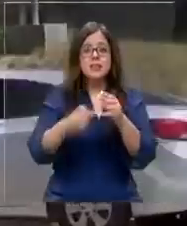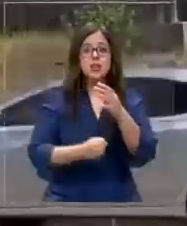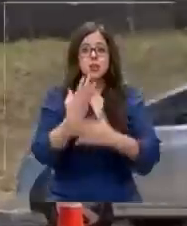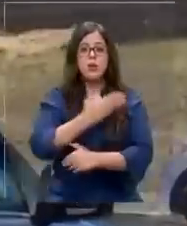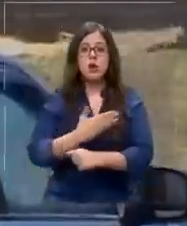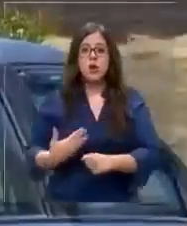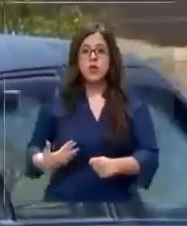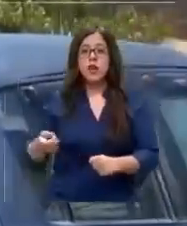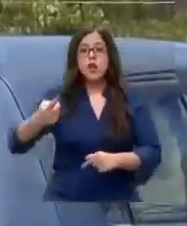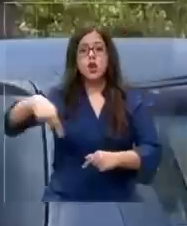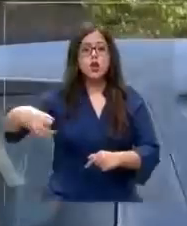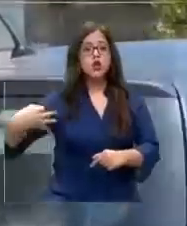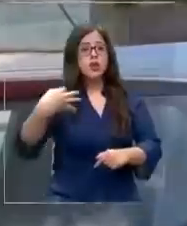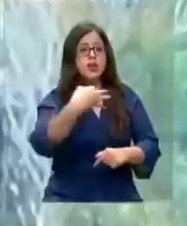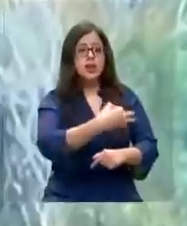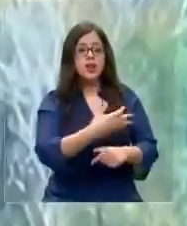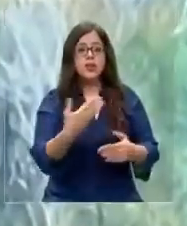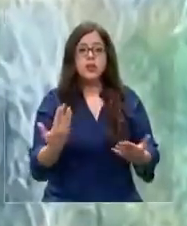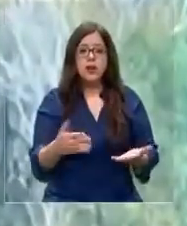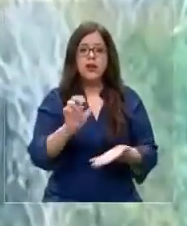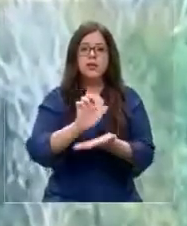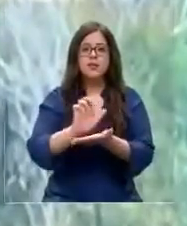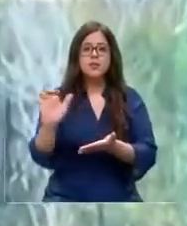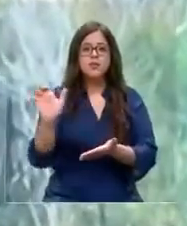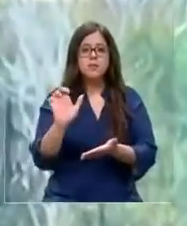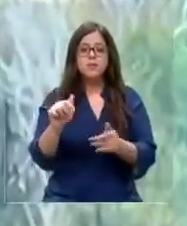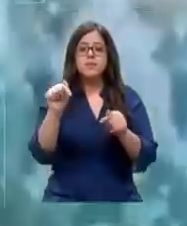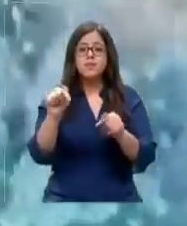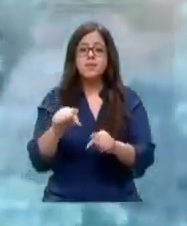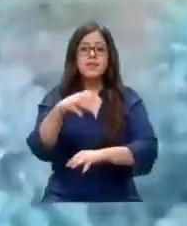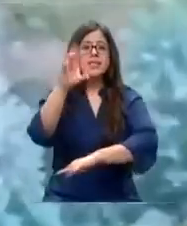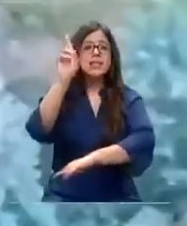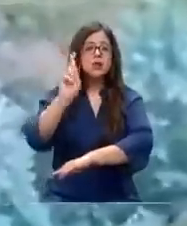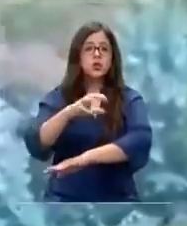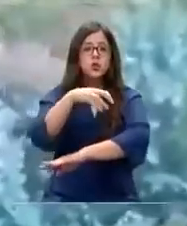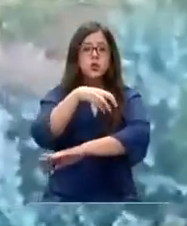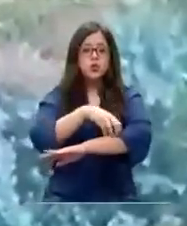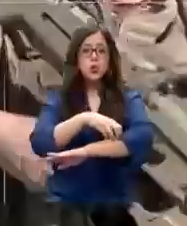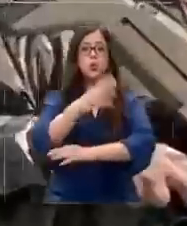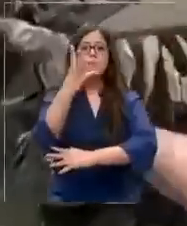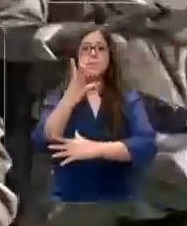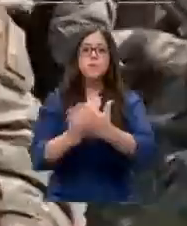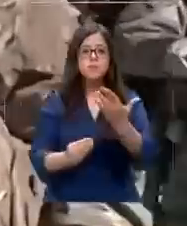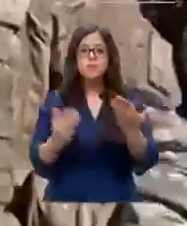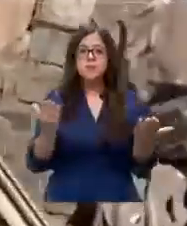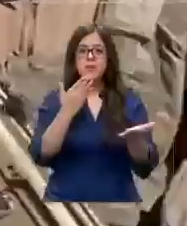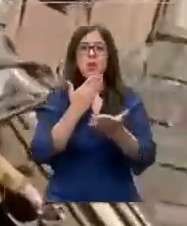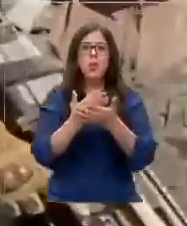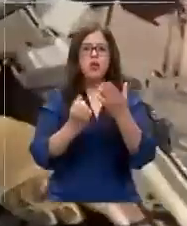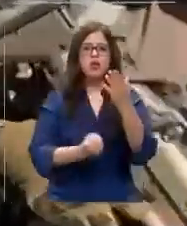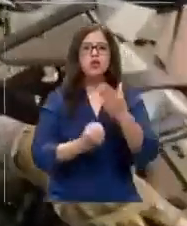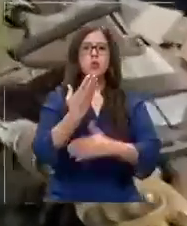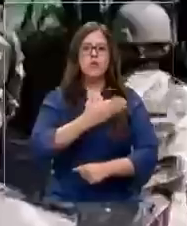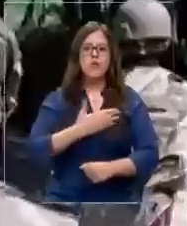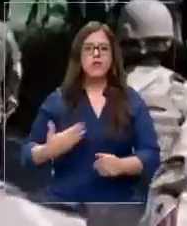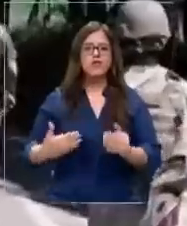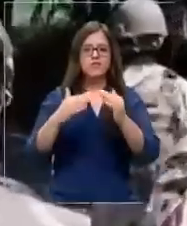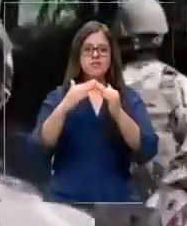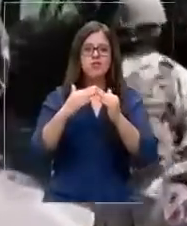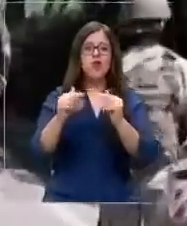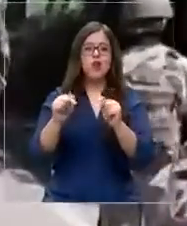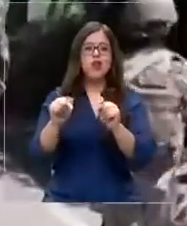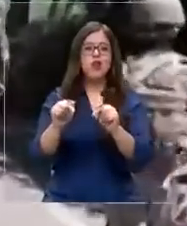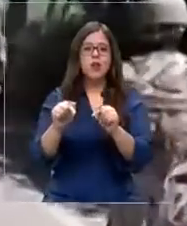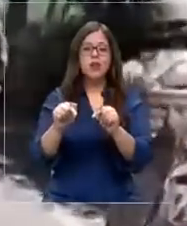gobierno indicaron que el estado de excepción constitucional en la macrozona sur llegará a su fin una vez que asuman en la moneda. Las